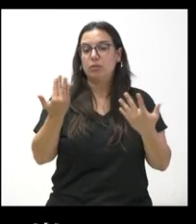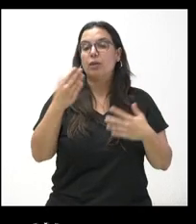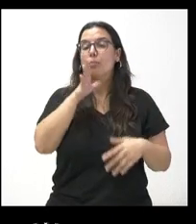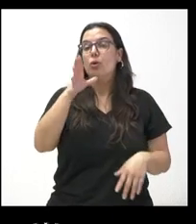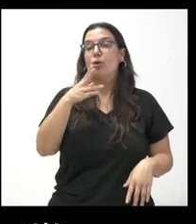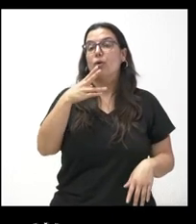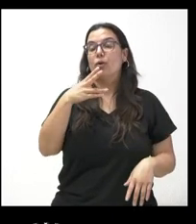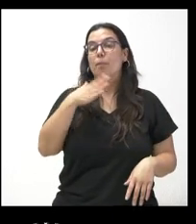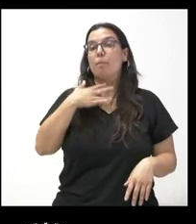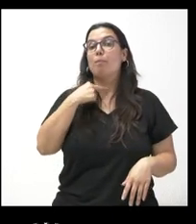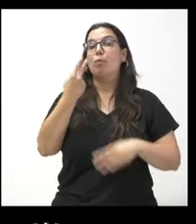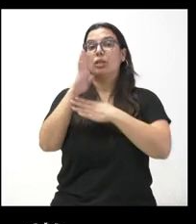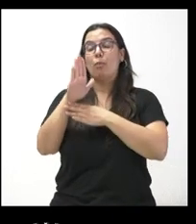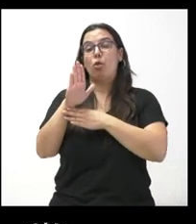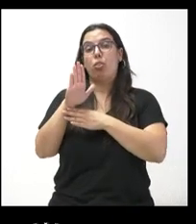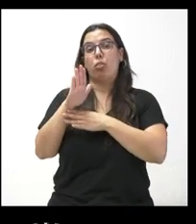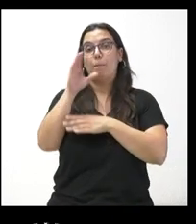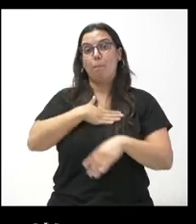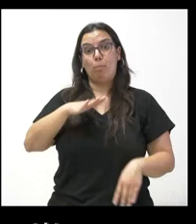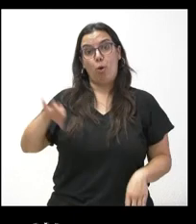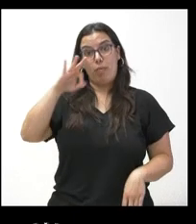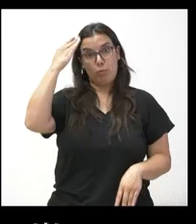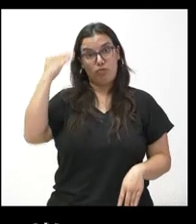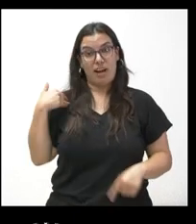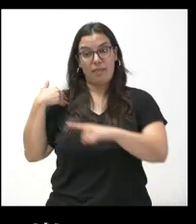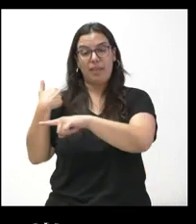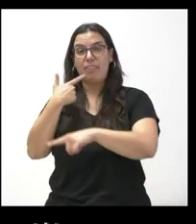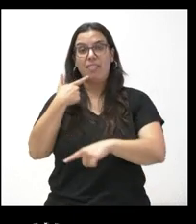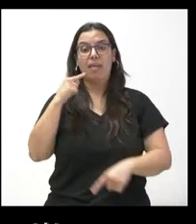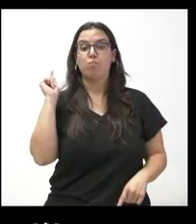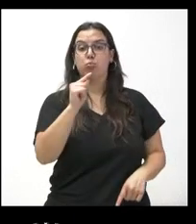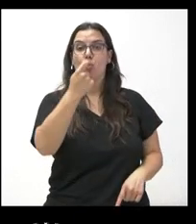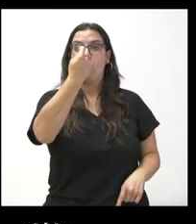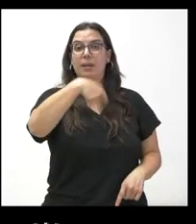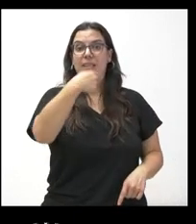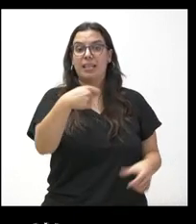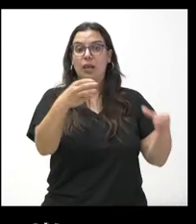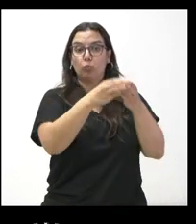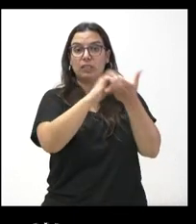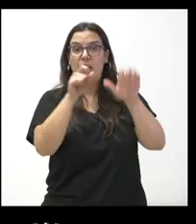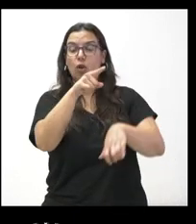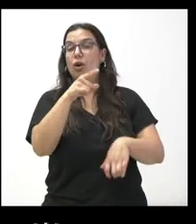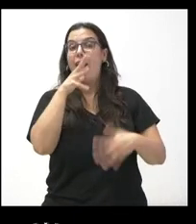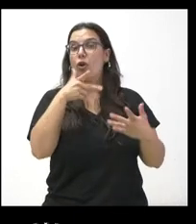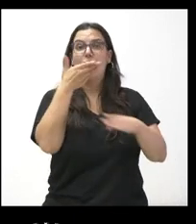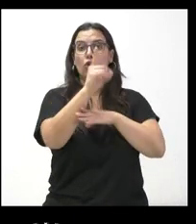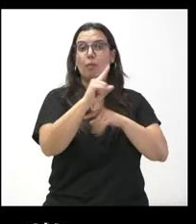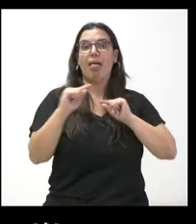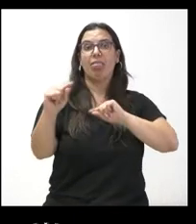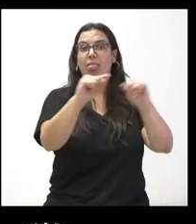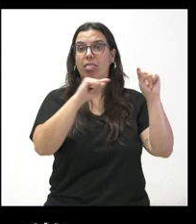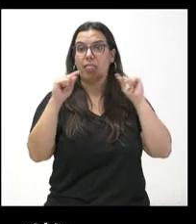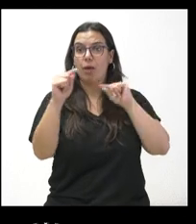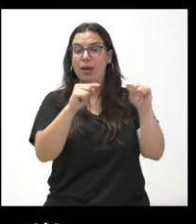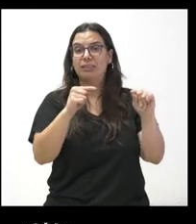portavoz de Podemos, Pablo Fernández, que ha acusado al presidente de la Junta de que, por no acudir a este debate ahora, le ha